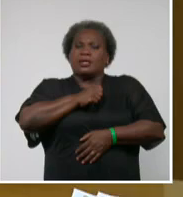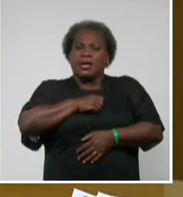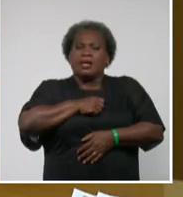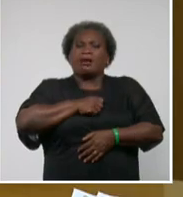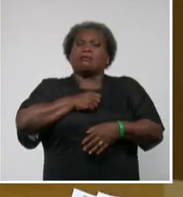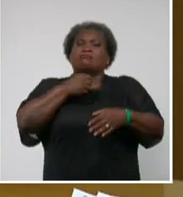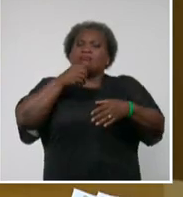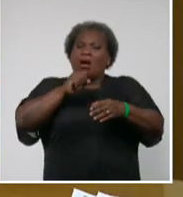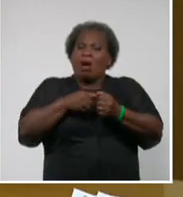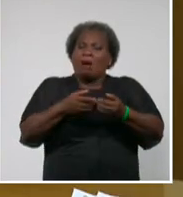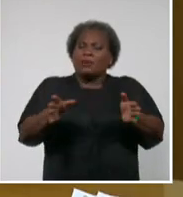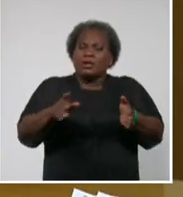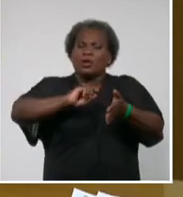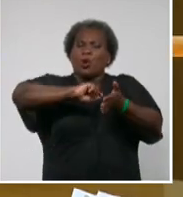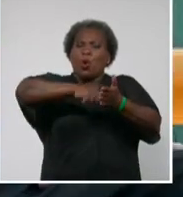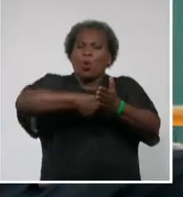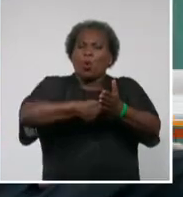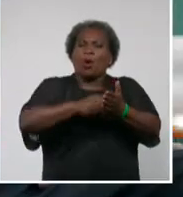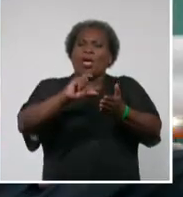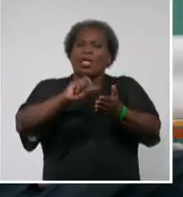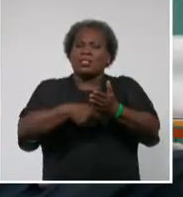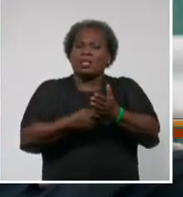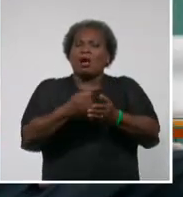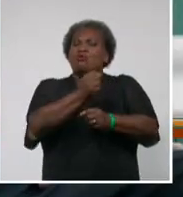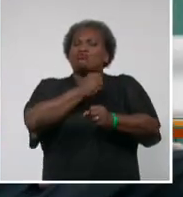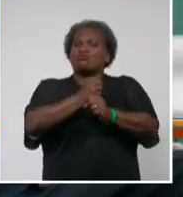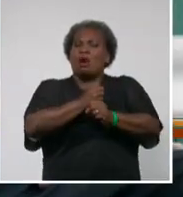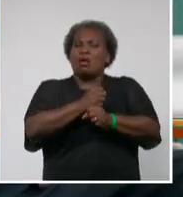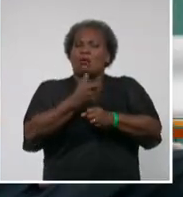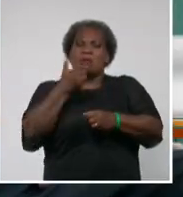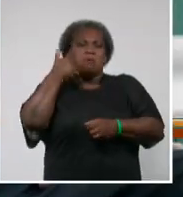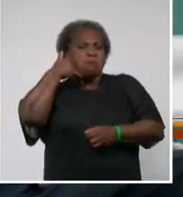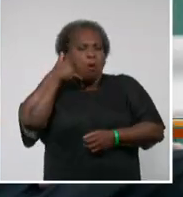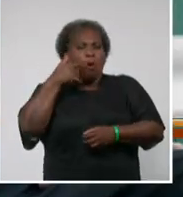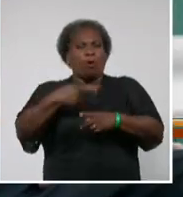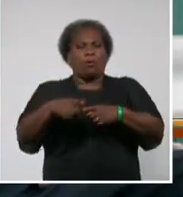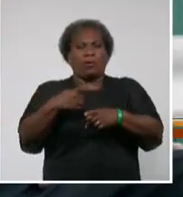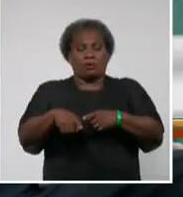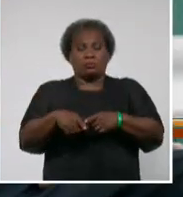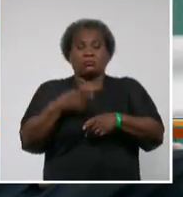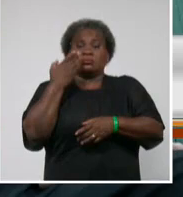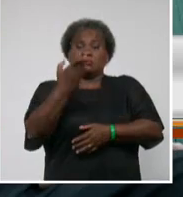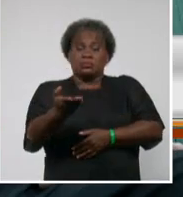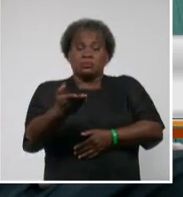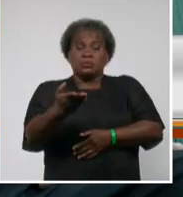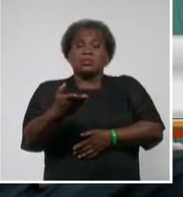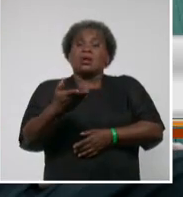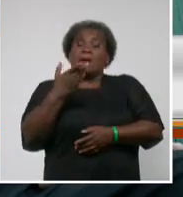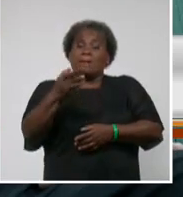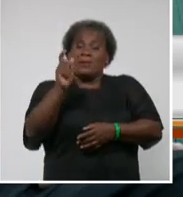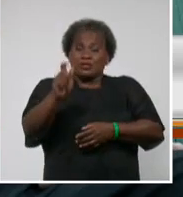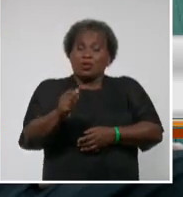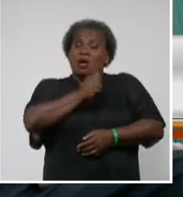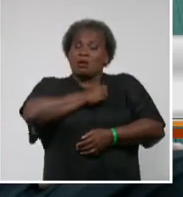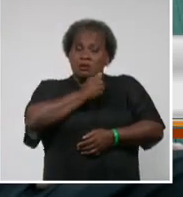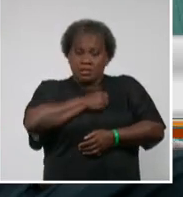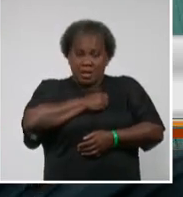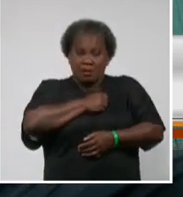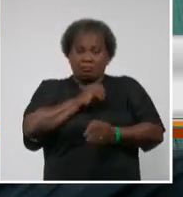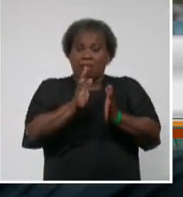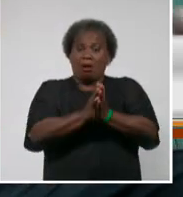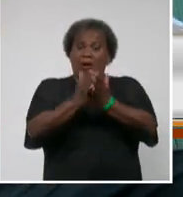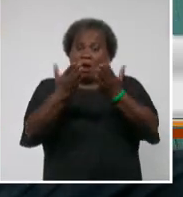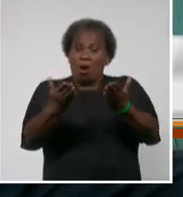puedan utilizar desde su móvil. La solicitud de la apertura de cuenta la hacemos a través de un modelo que el cliente llena muy rapidito